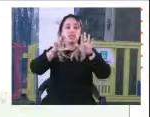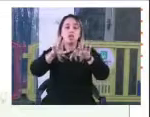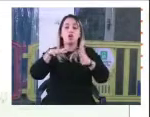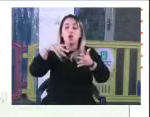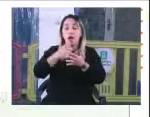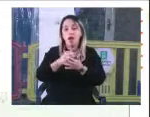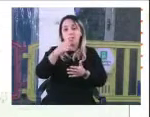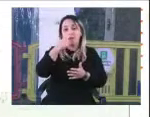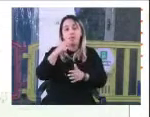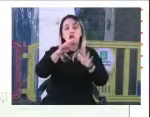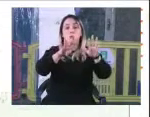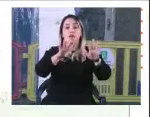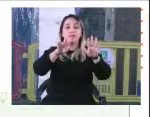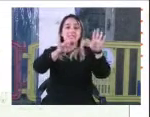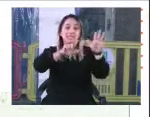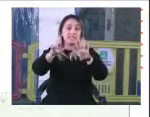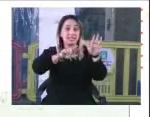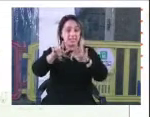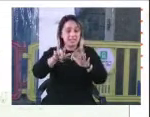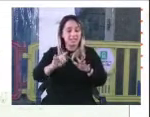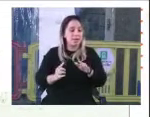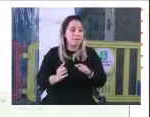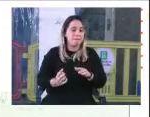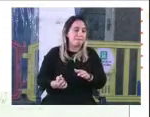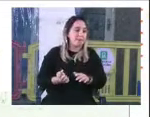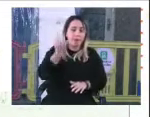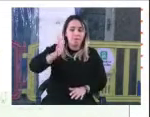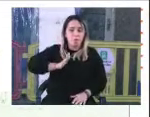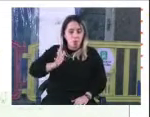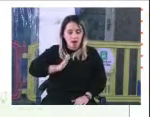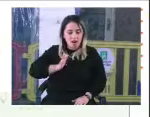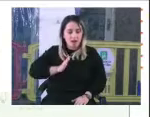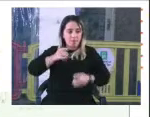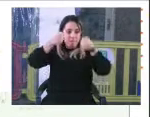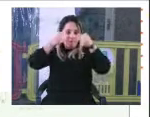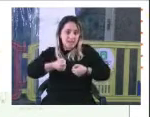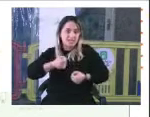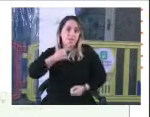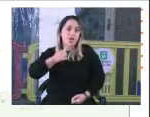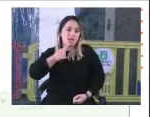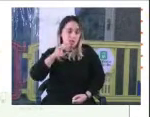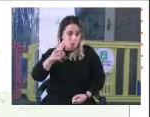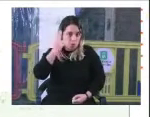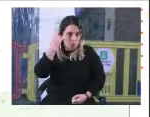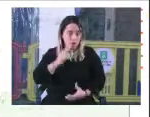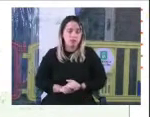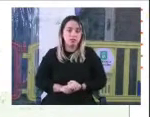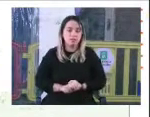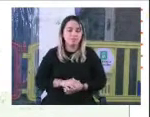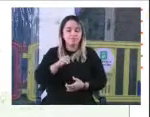1977 a las primeras presas políticas del Uruguay. Es la cárcel que